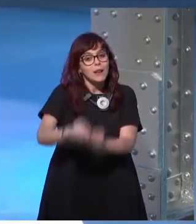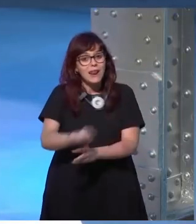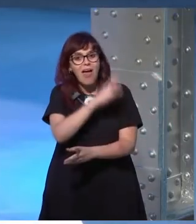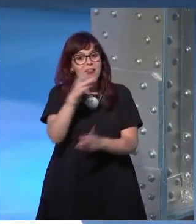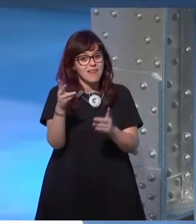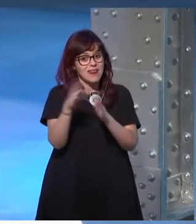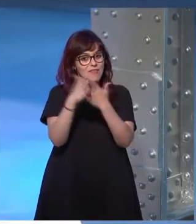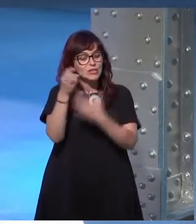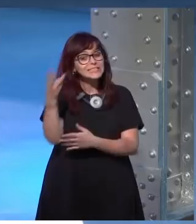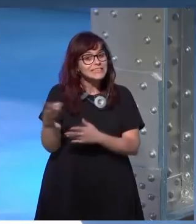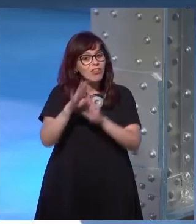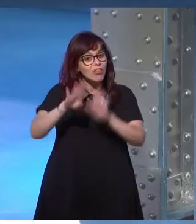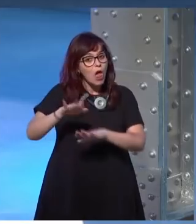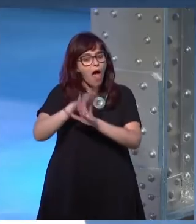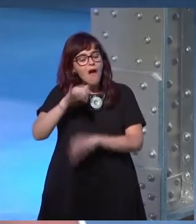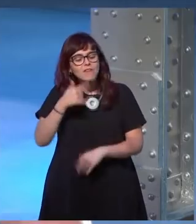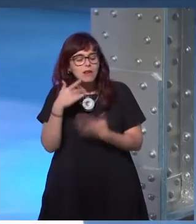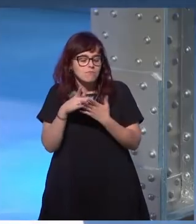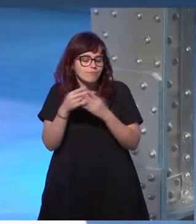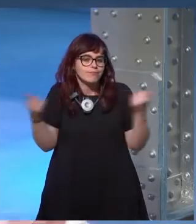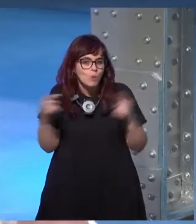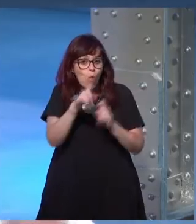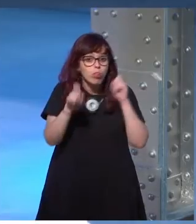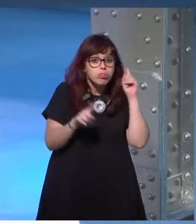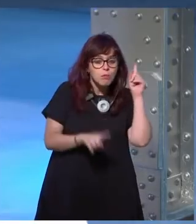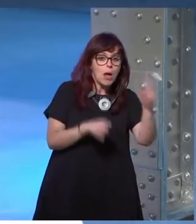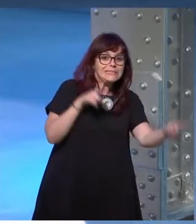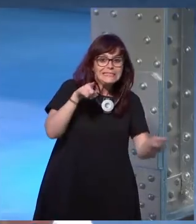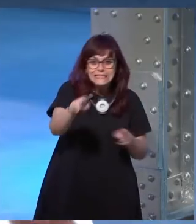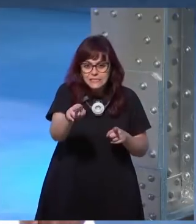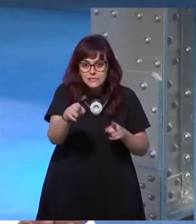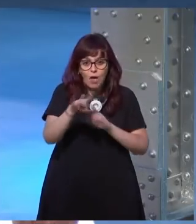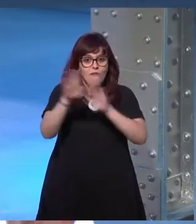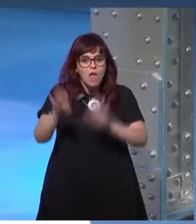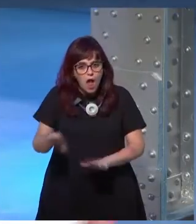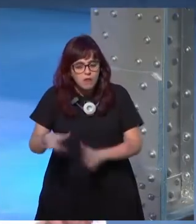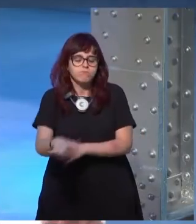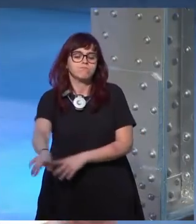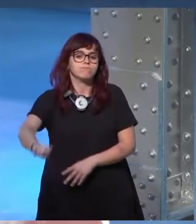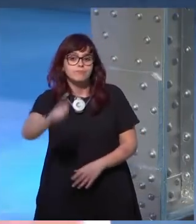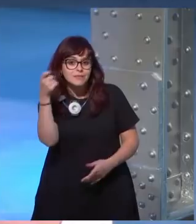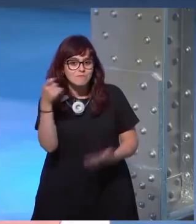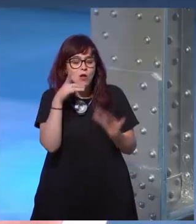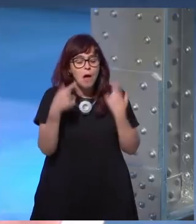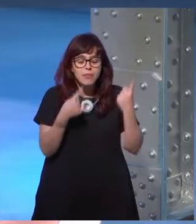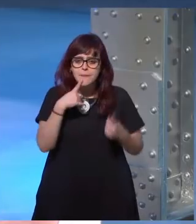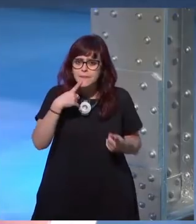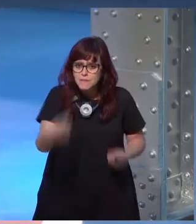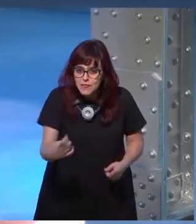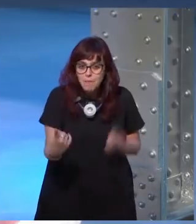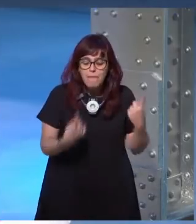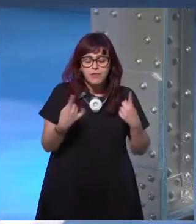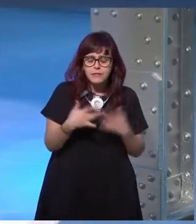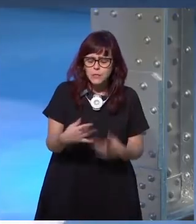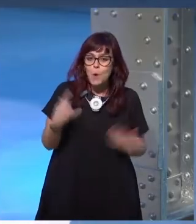esa dicotomía que había al final del segundo desaparezca y es muy difícil hay días que digo esto es genial